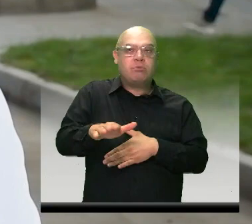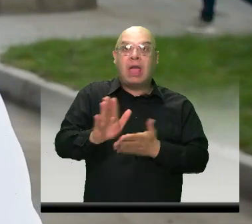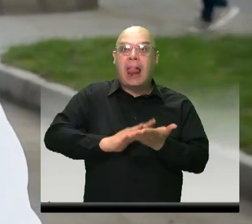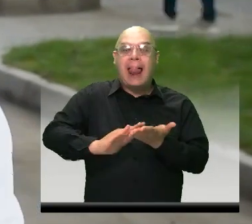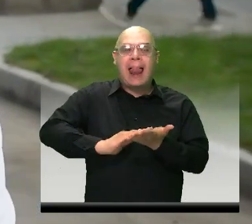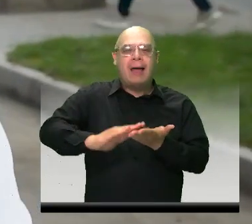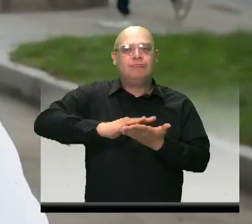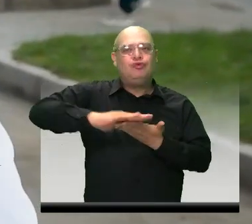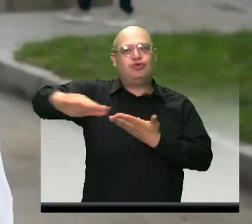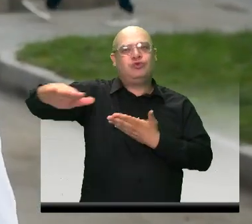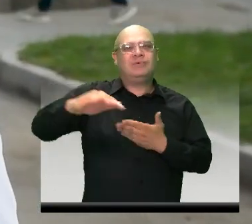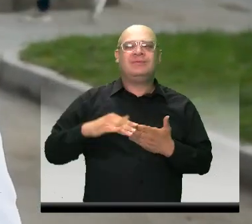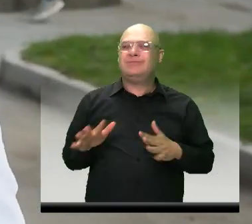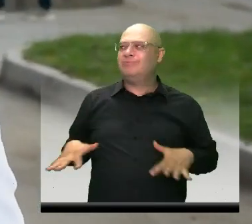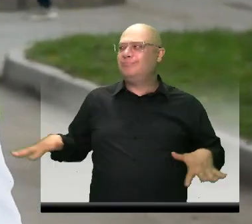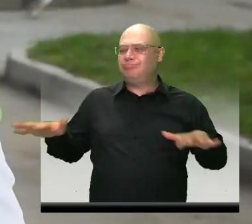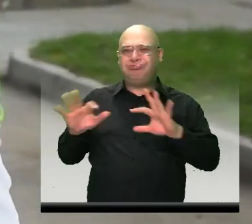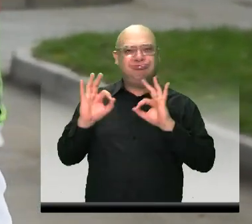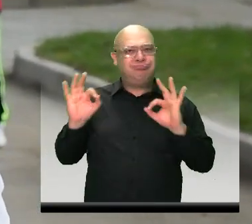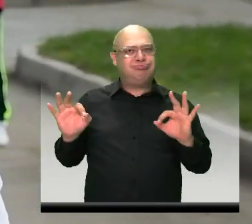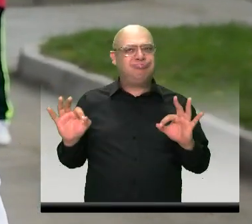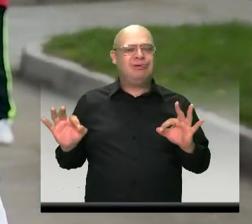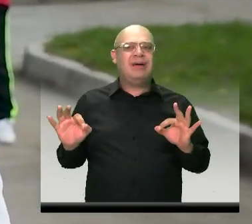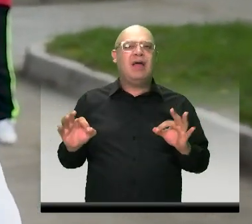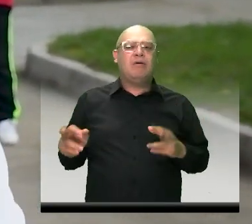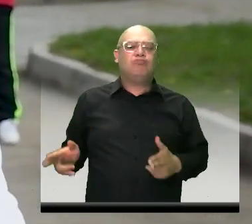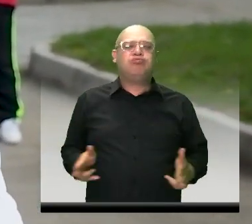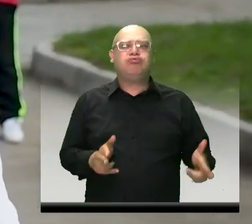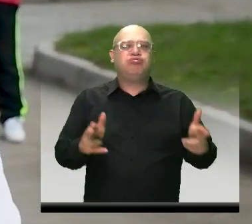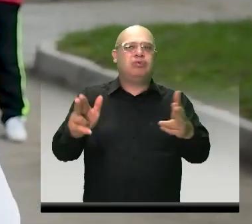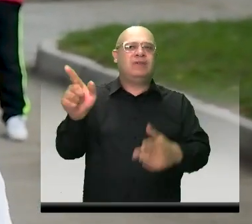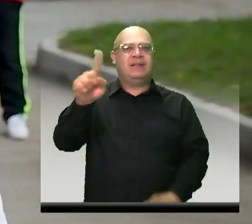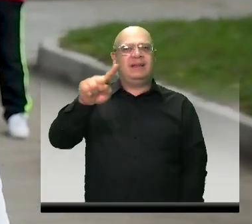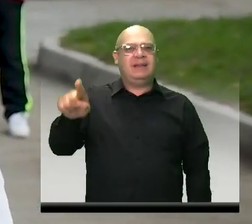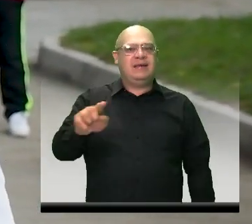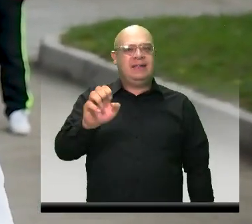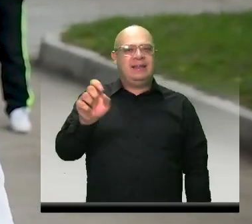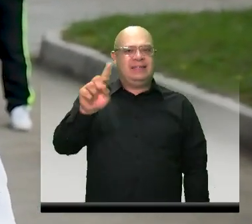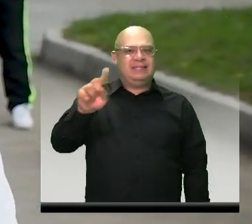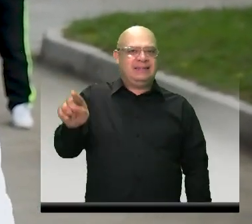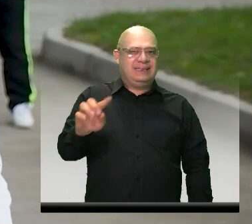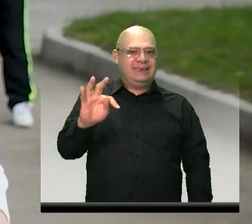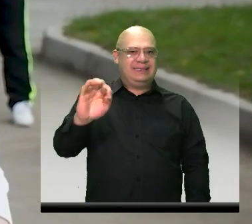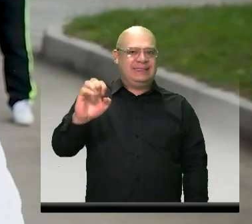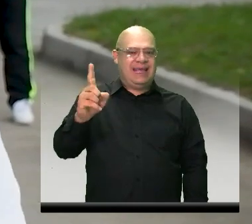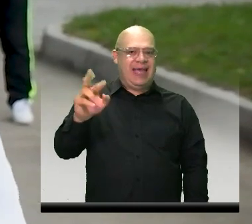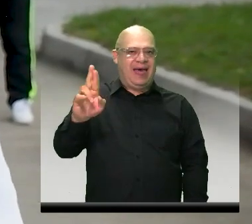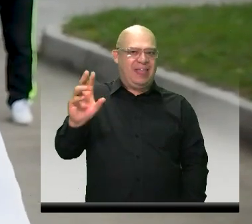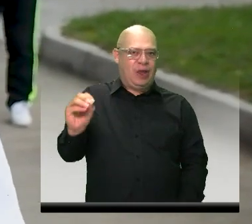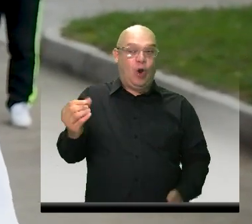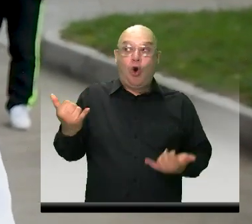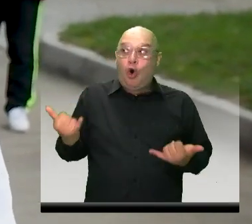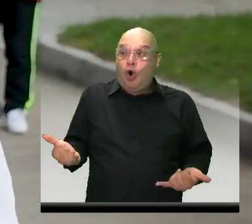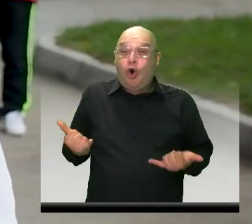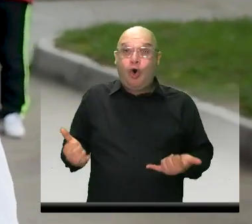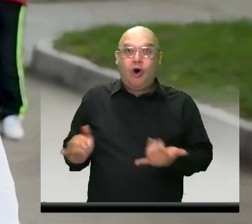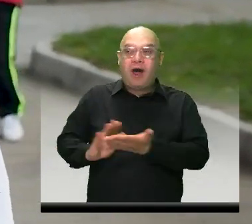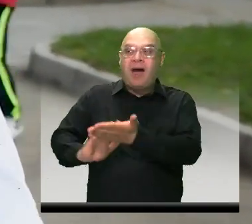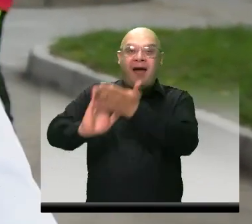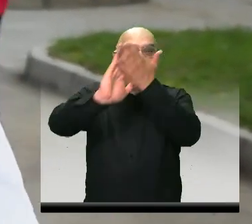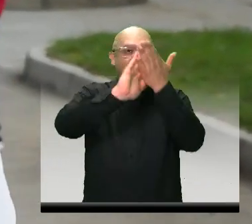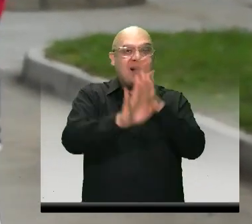complejo del manuelo hidráulico de la quebrada El Cesteadero y le estamos entregando el día de hoy esta obra a la comunidad.